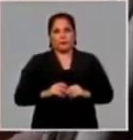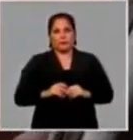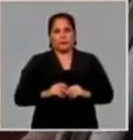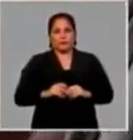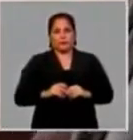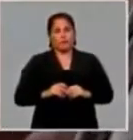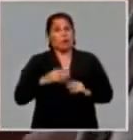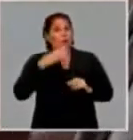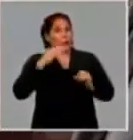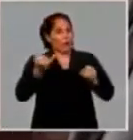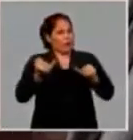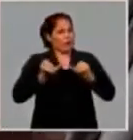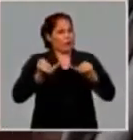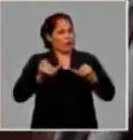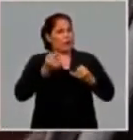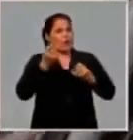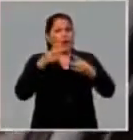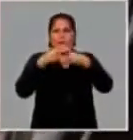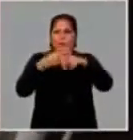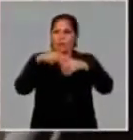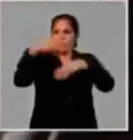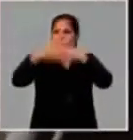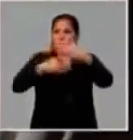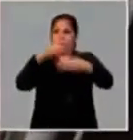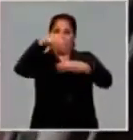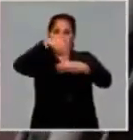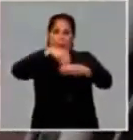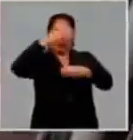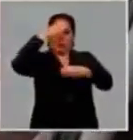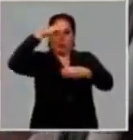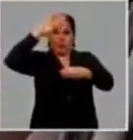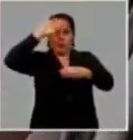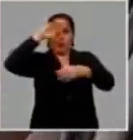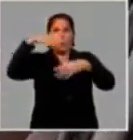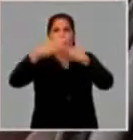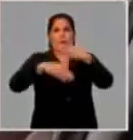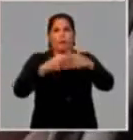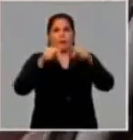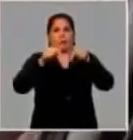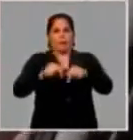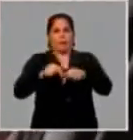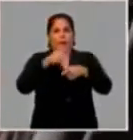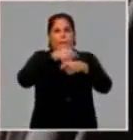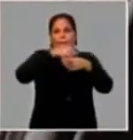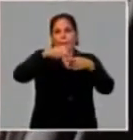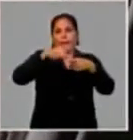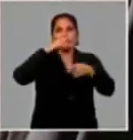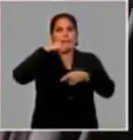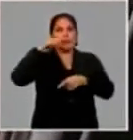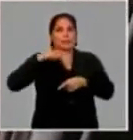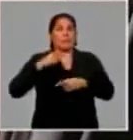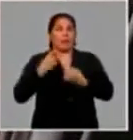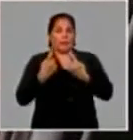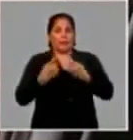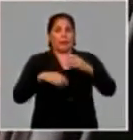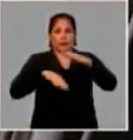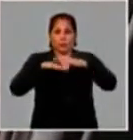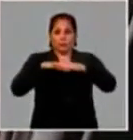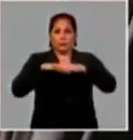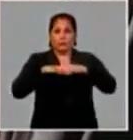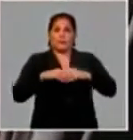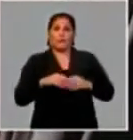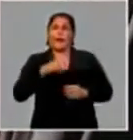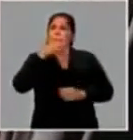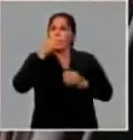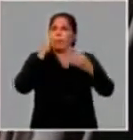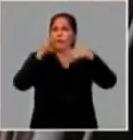Esa una buena noticia, buscar soluciones propias a un problema como el que tenemos con la pasta dental que, como se decía, no es suficiente. Ahora, al